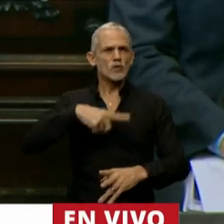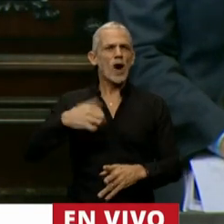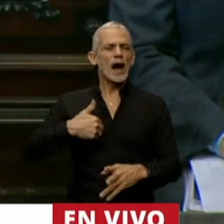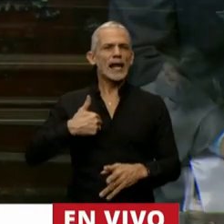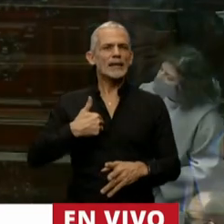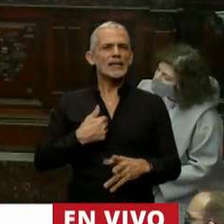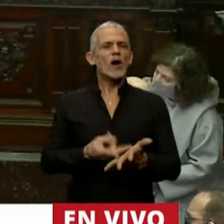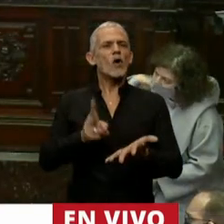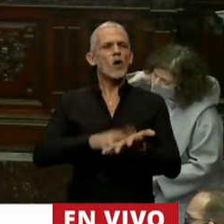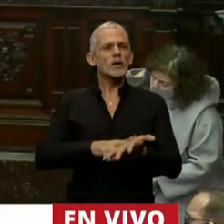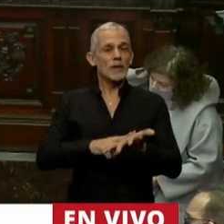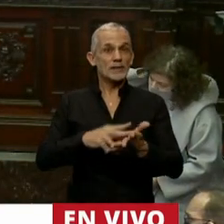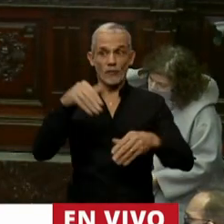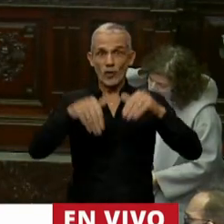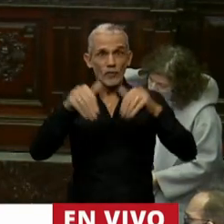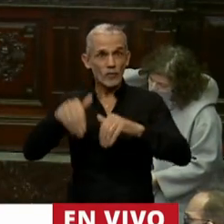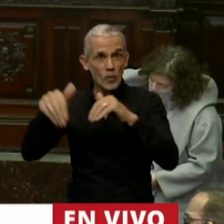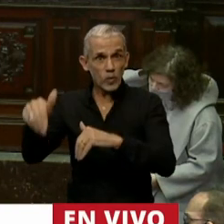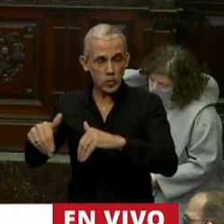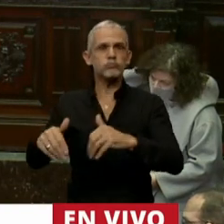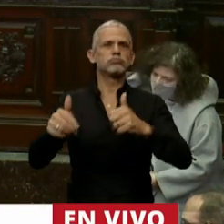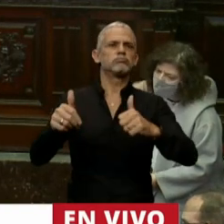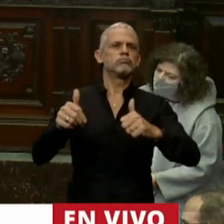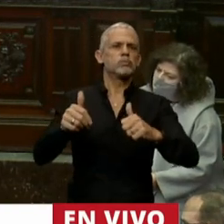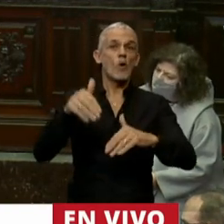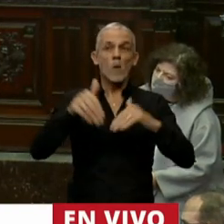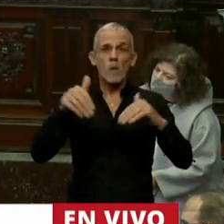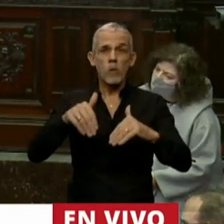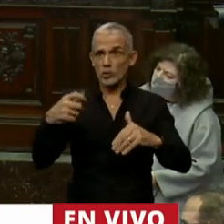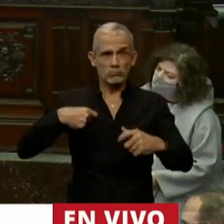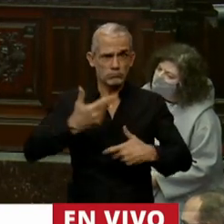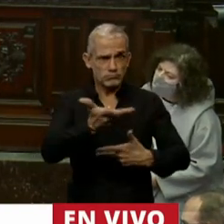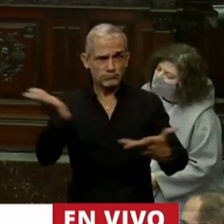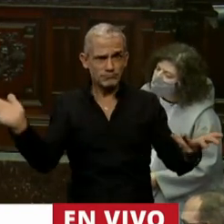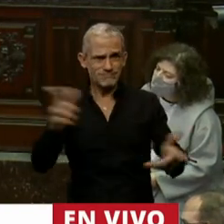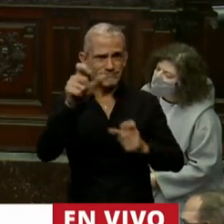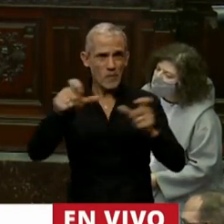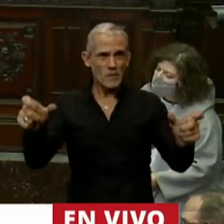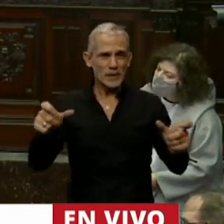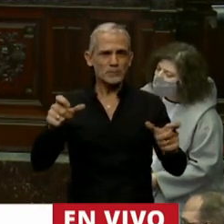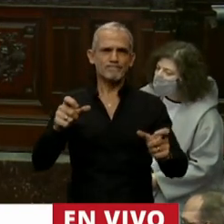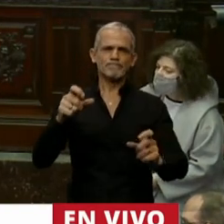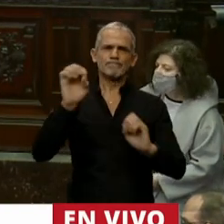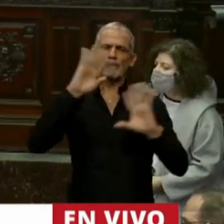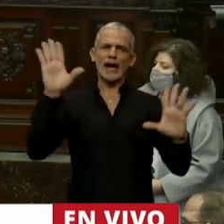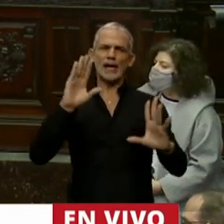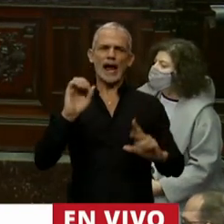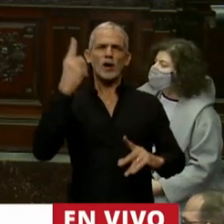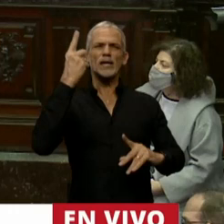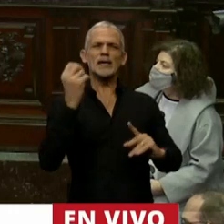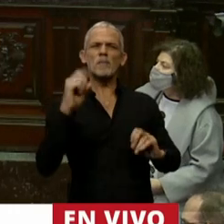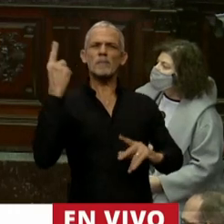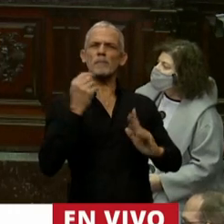nuevamente, a partir del voto popular, de un voto popular que expresó un claro cambio de prioridades en la